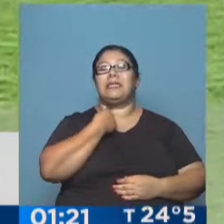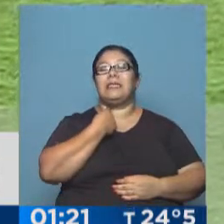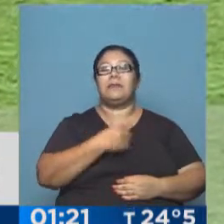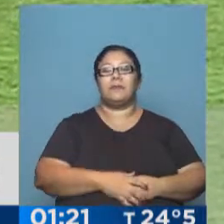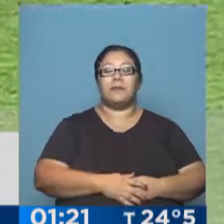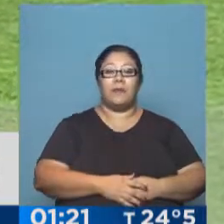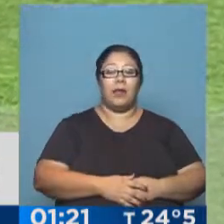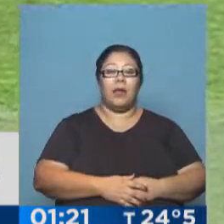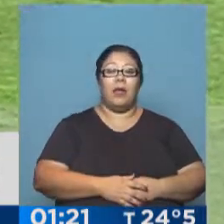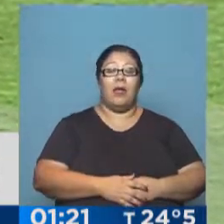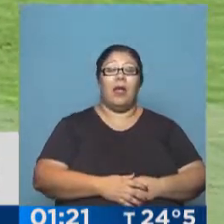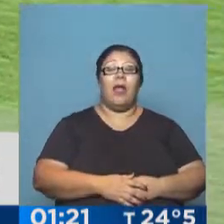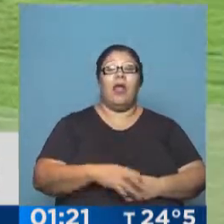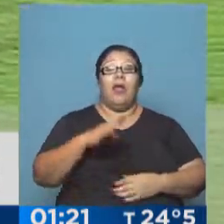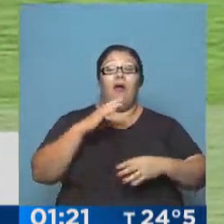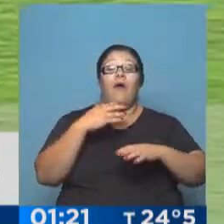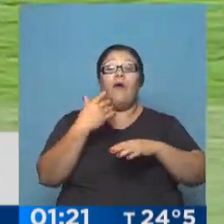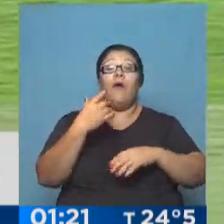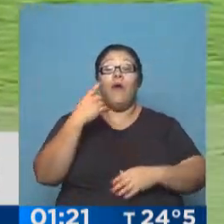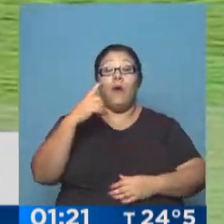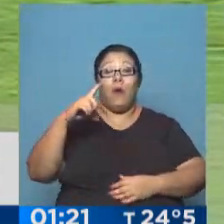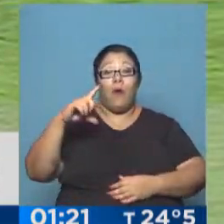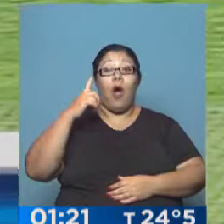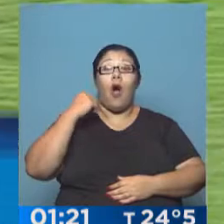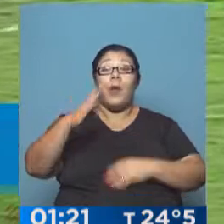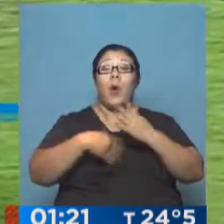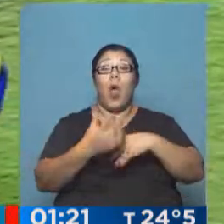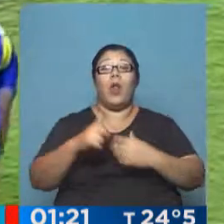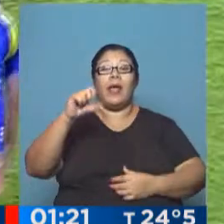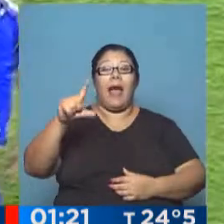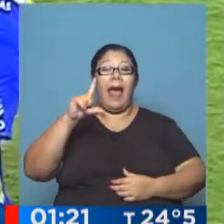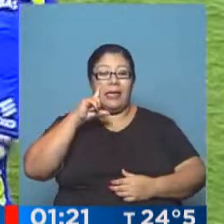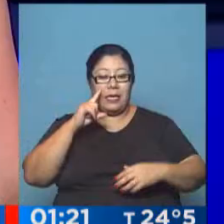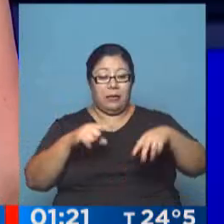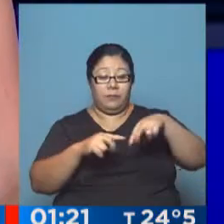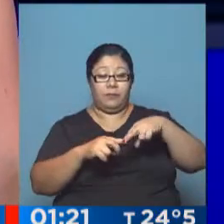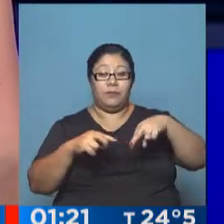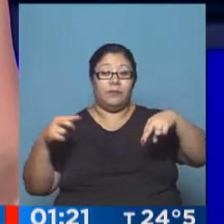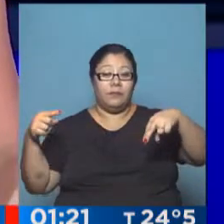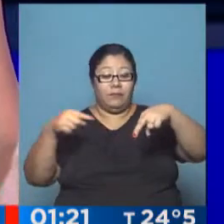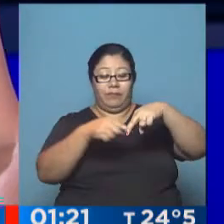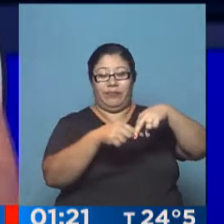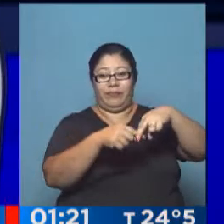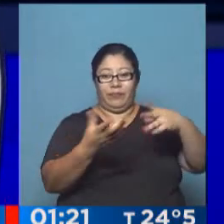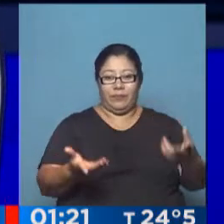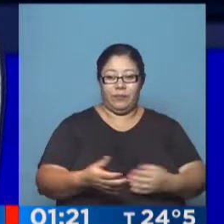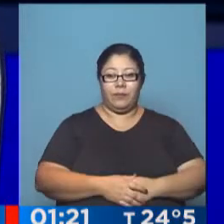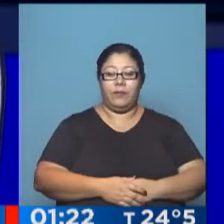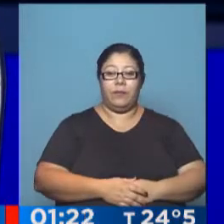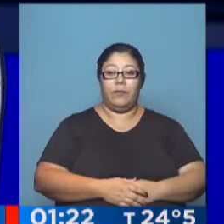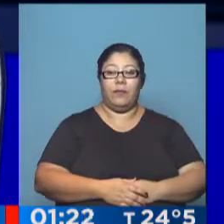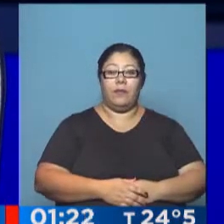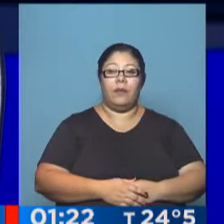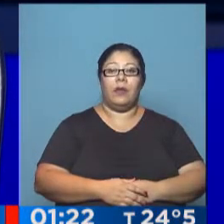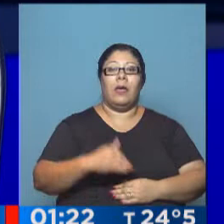piernas del futbolista de Deportivo Cali. 0 a 0 terminó el partido. En los primeros 15 minutos, Mera se podría haber ido expulsado para el conjunto